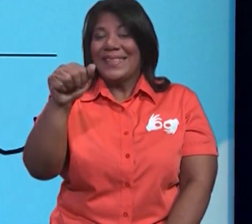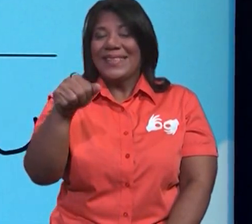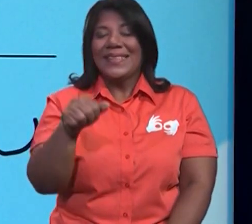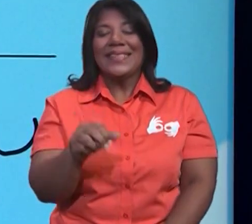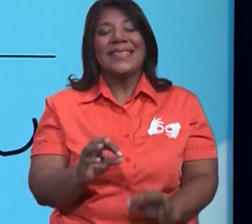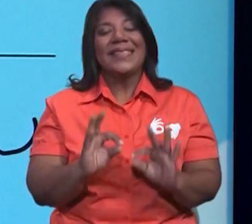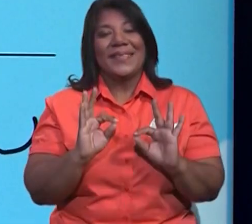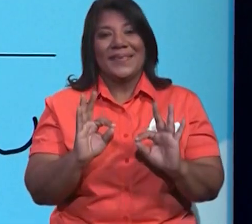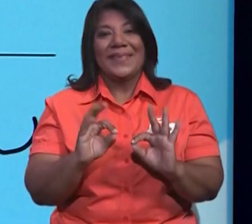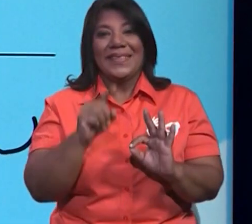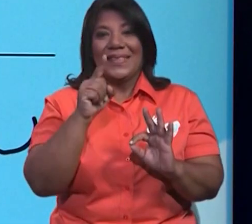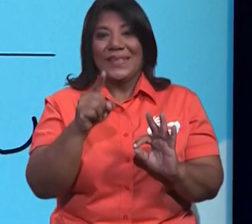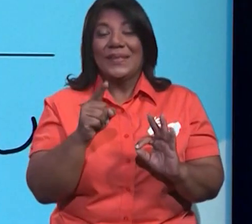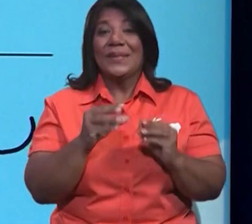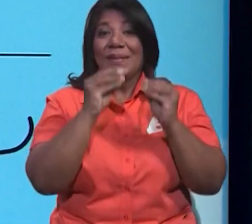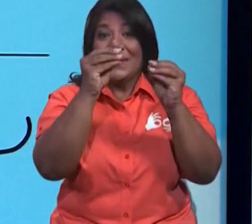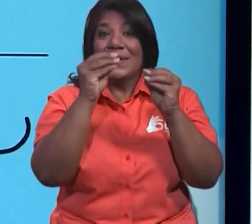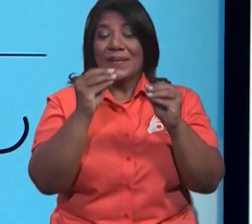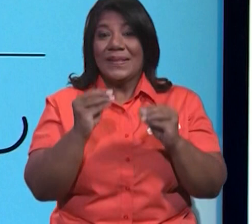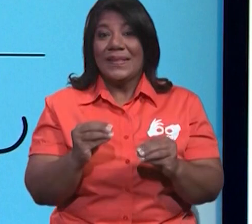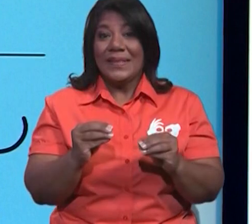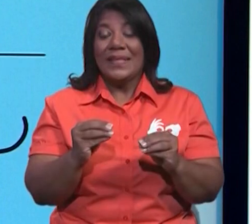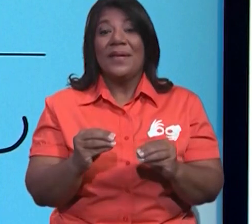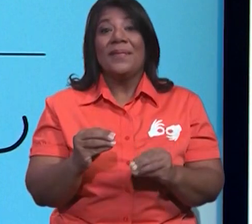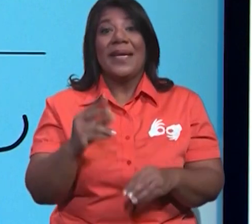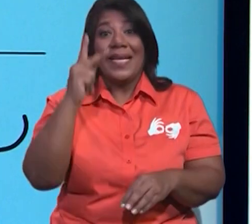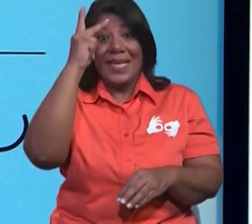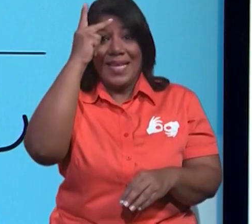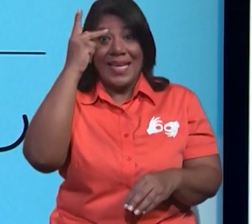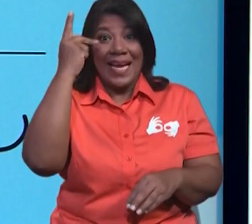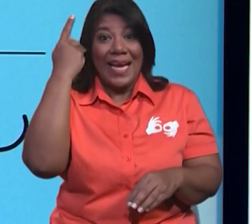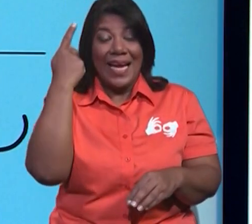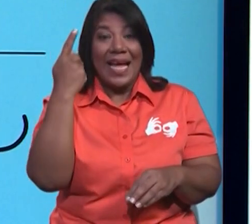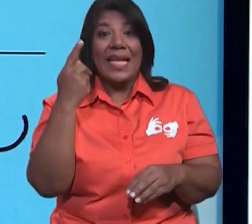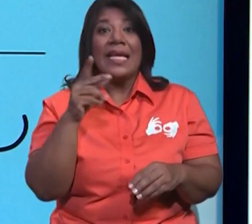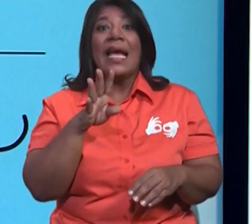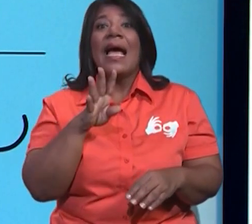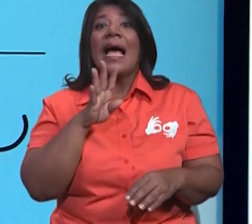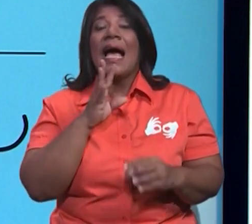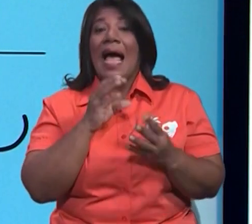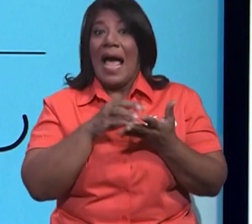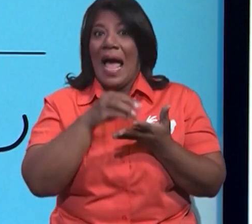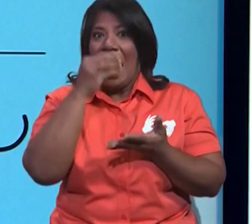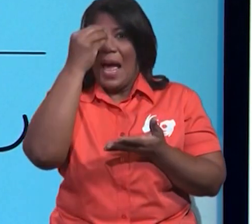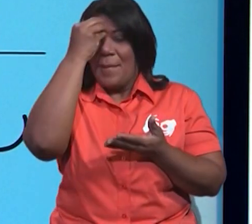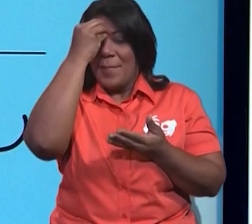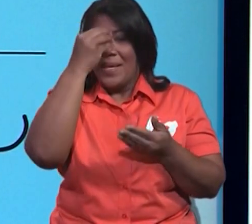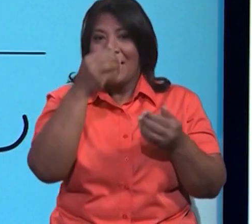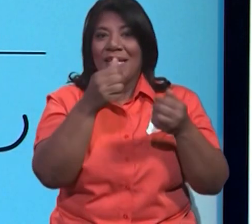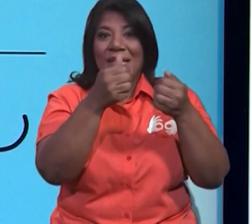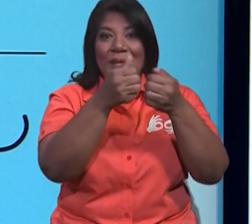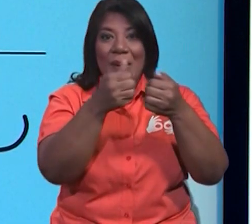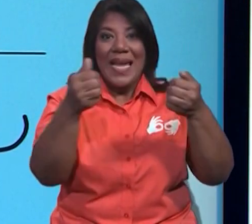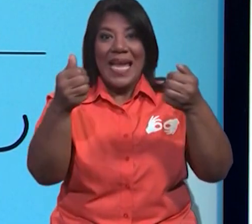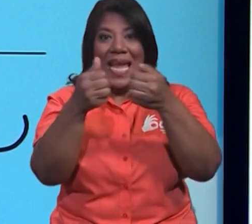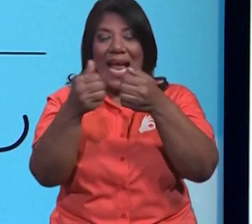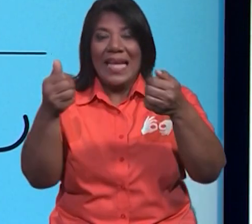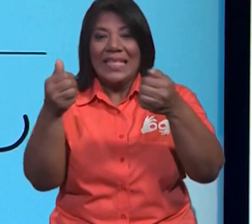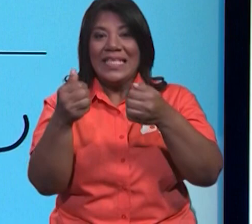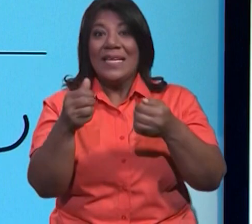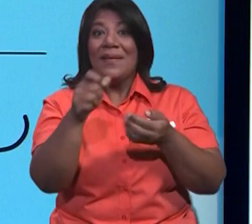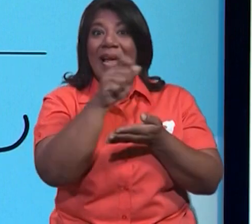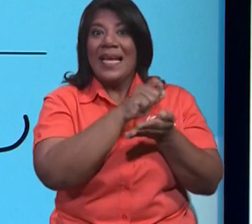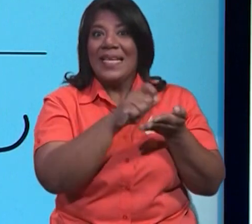Muy bien. Yo sé que tú con la maestra Katia ya has aprendido bastantes sílabas, ¿verdad? Así que no te va a costar seguir practicando la